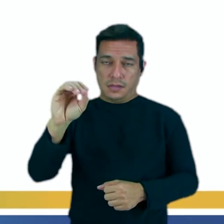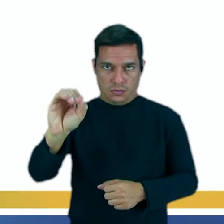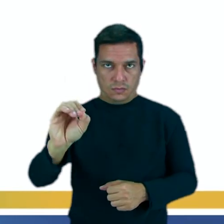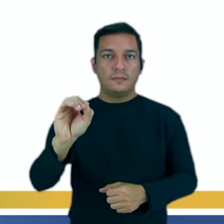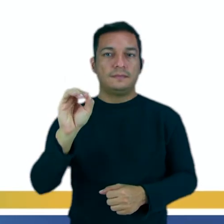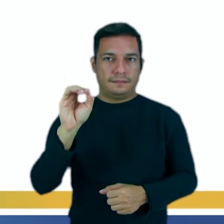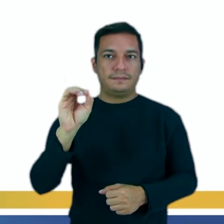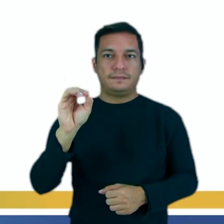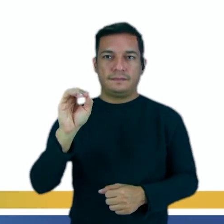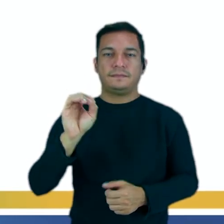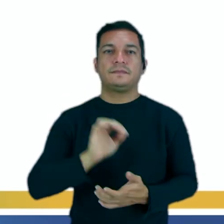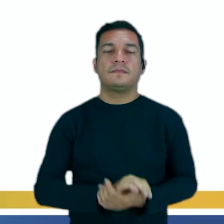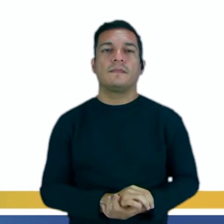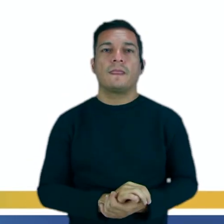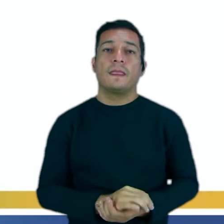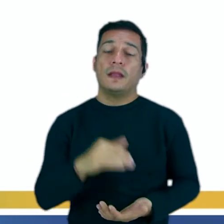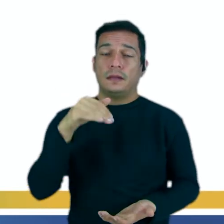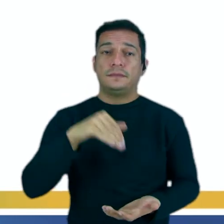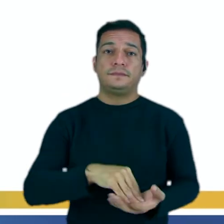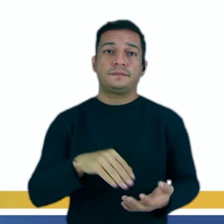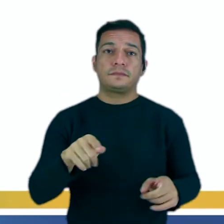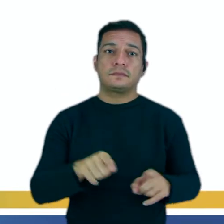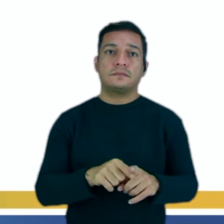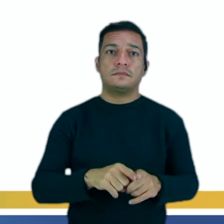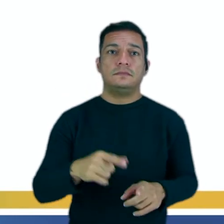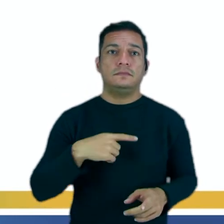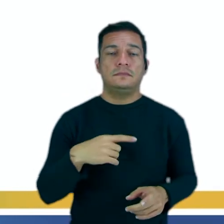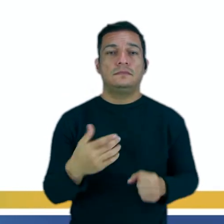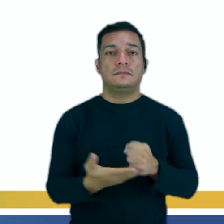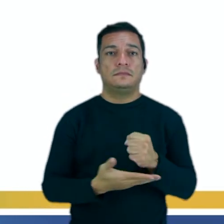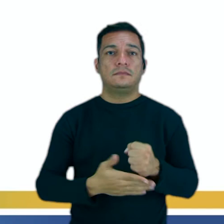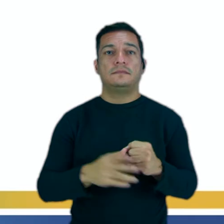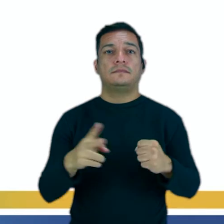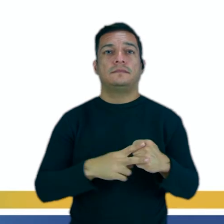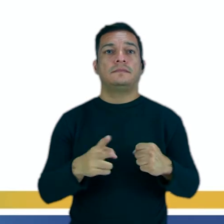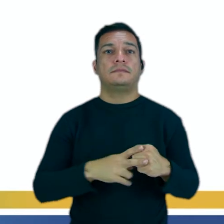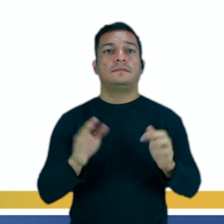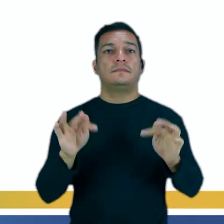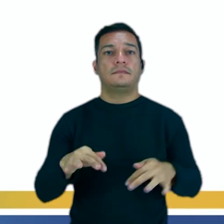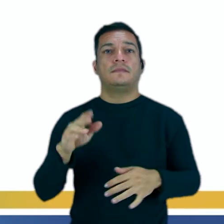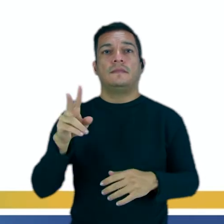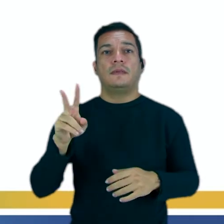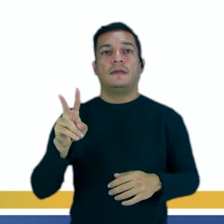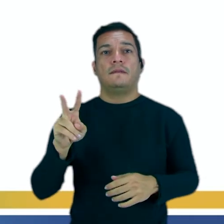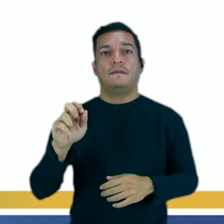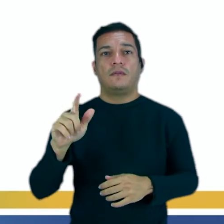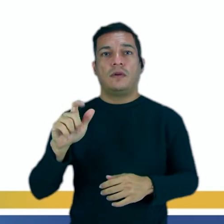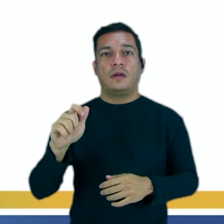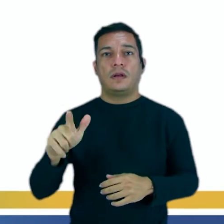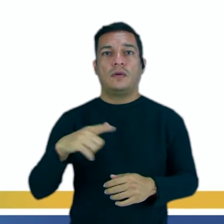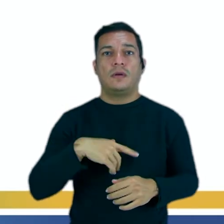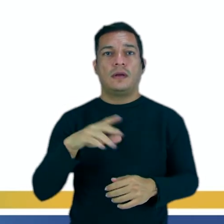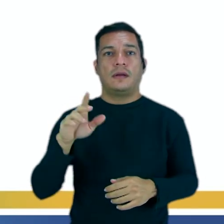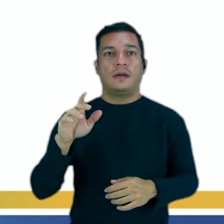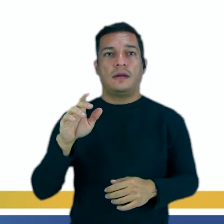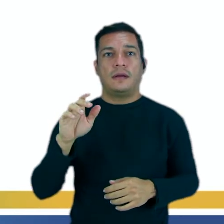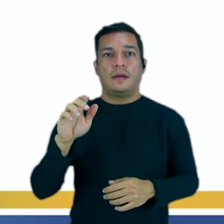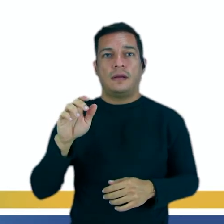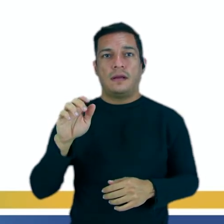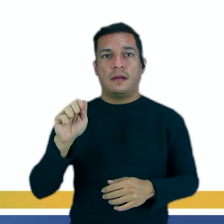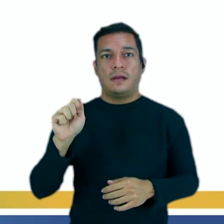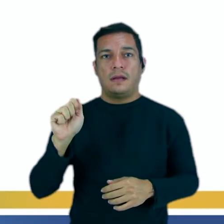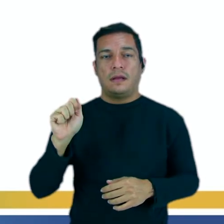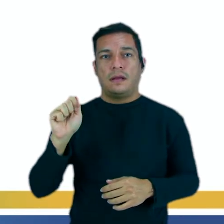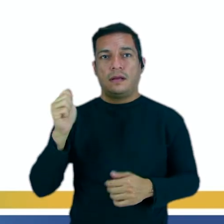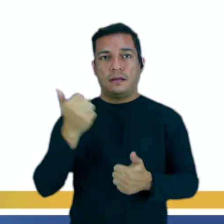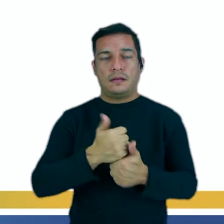pudiendo. Y por último, si la raíz del verbo termina en vocal, como caso ahí de caer u oír, se